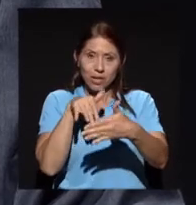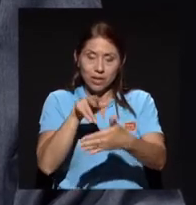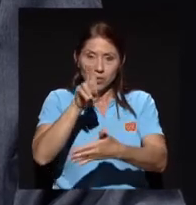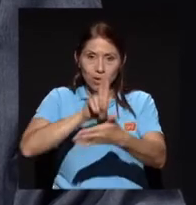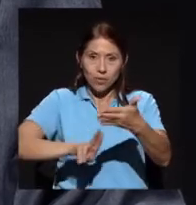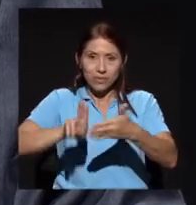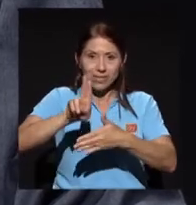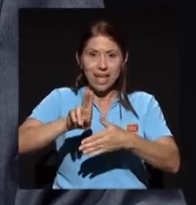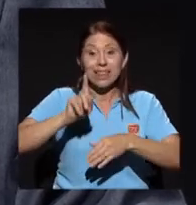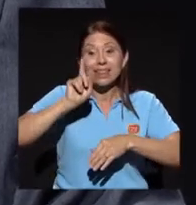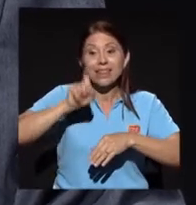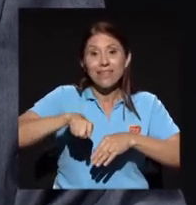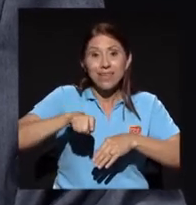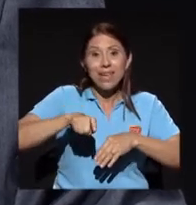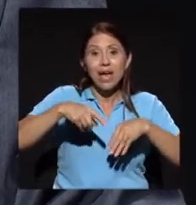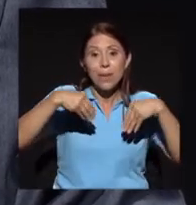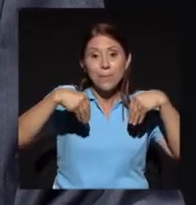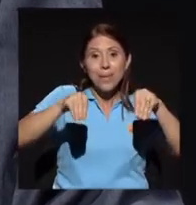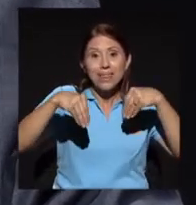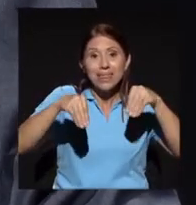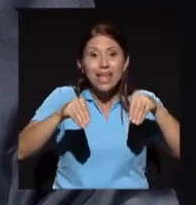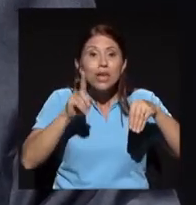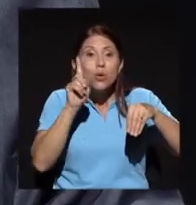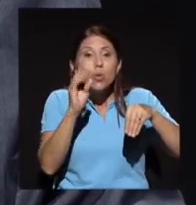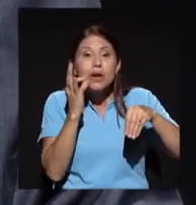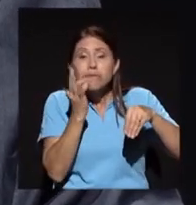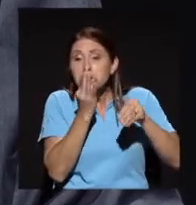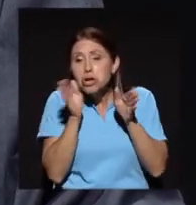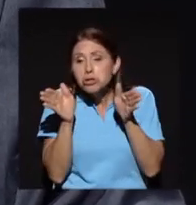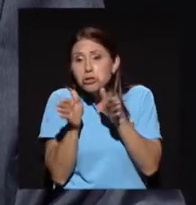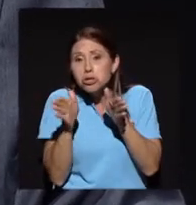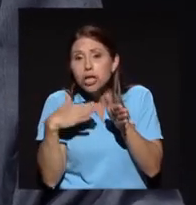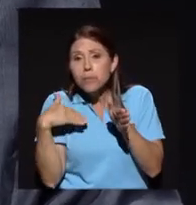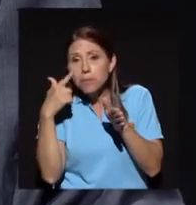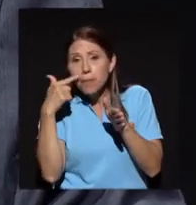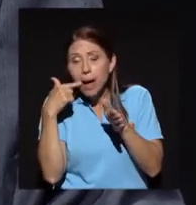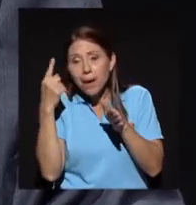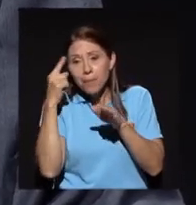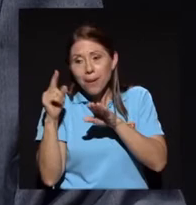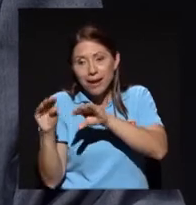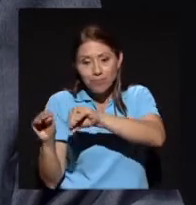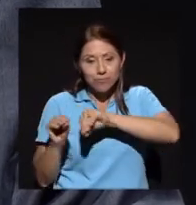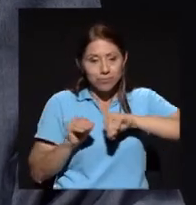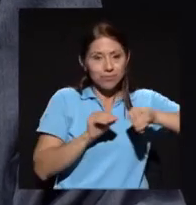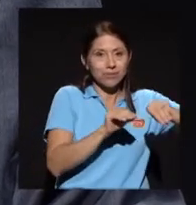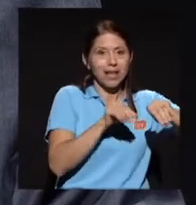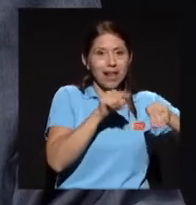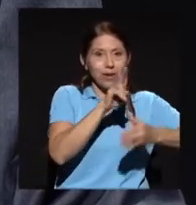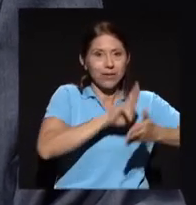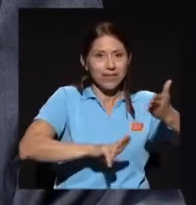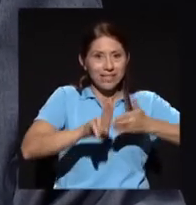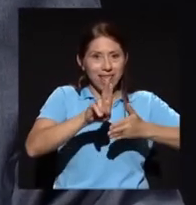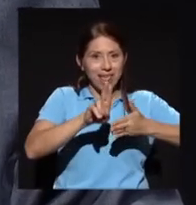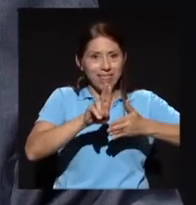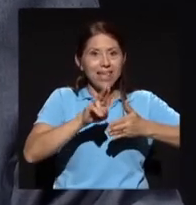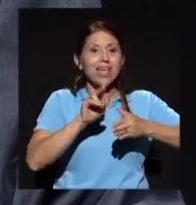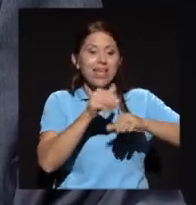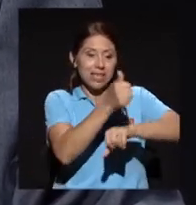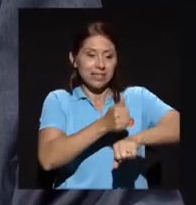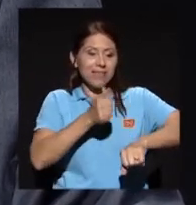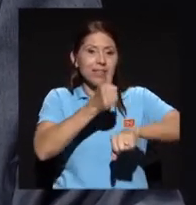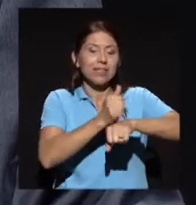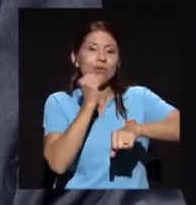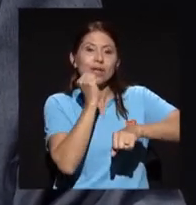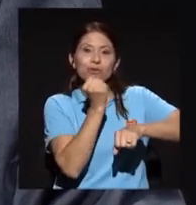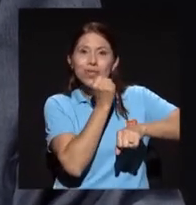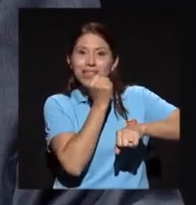pedacito de terreno que tenía mi papá por allá para venirse aquí a la universidad y poner ahí una sodita, que era la sodita del macho que estaba ahí